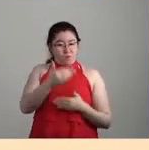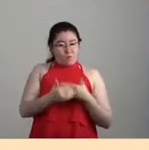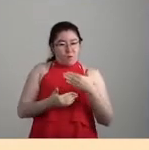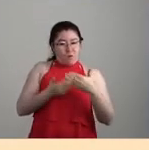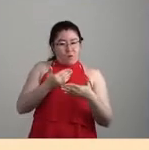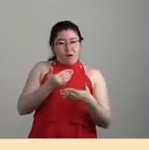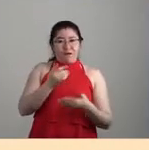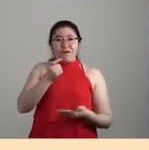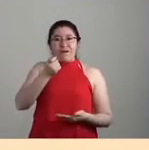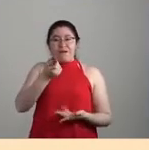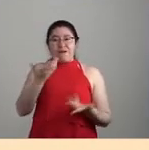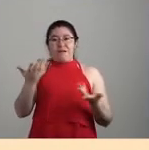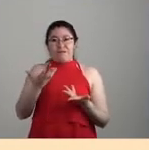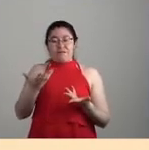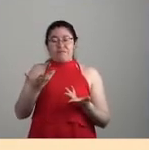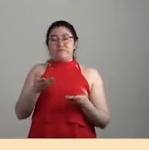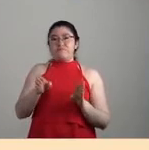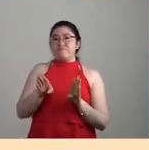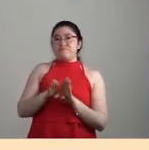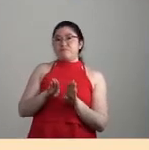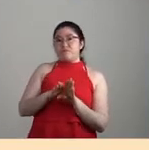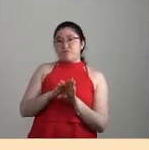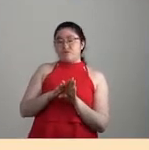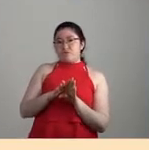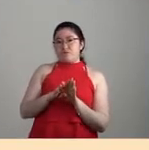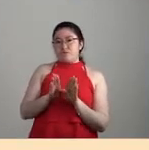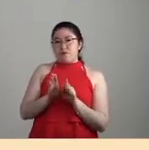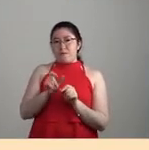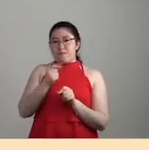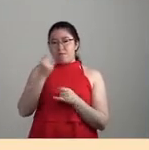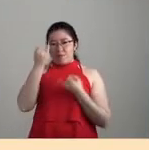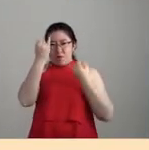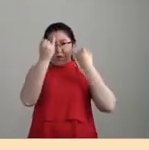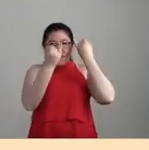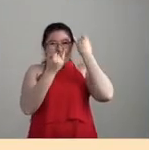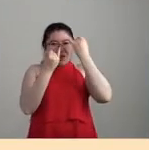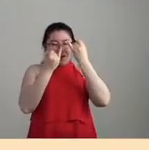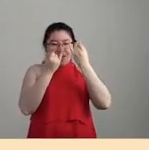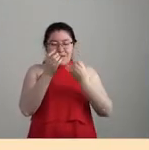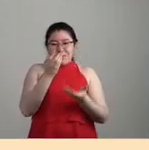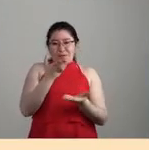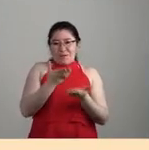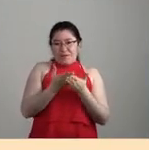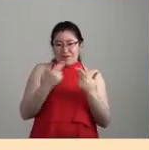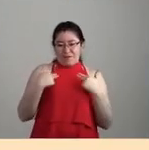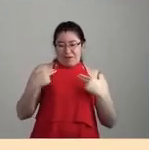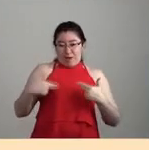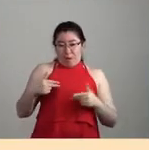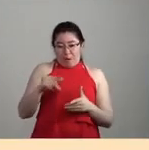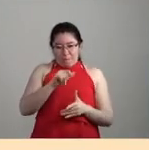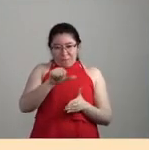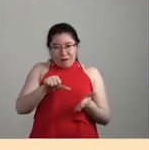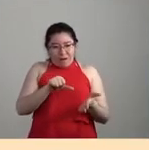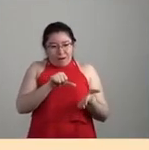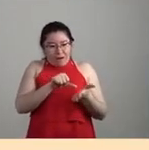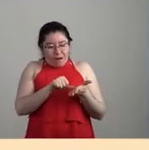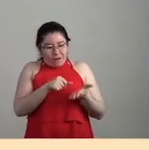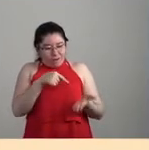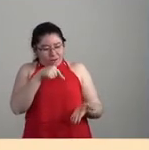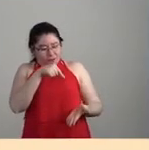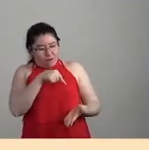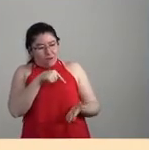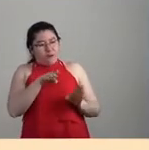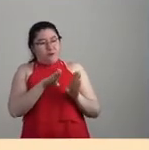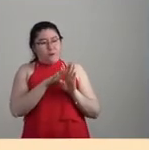significa de alguna manera ir fisurando esa fantasía antropocéntrica, androcéntrica, ¿no?, sobre la cual el